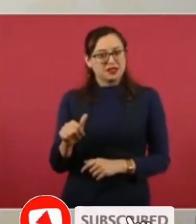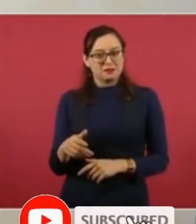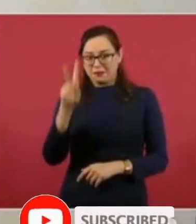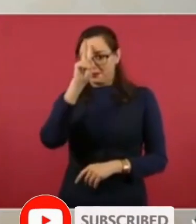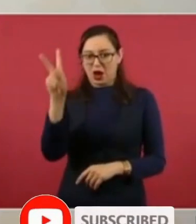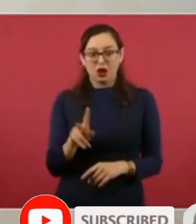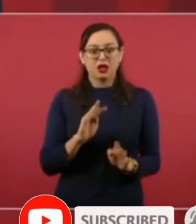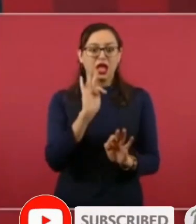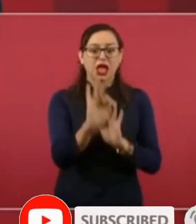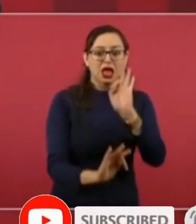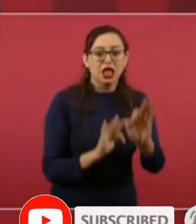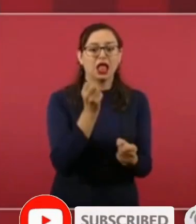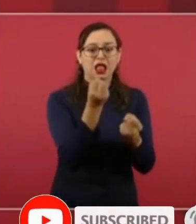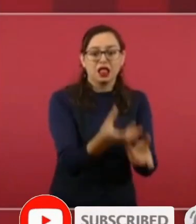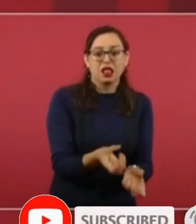entonces